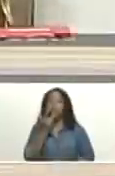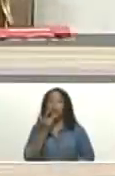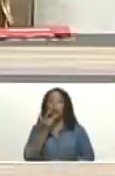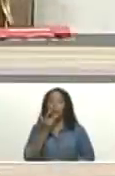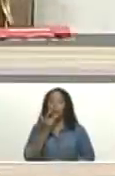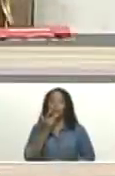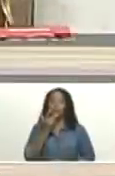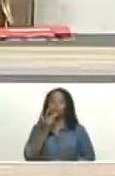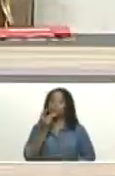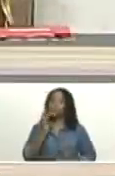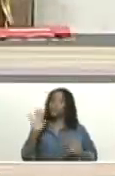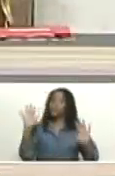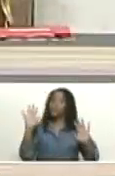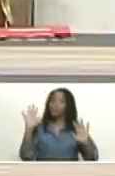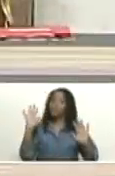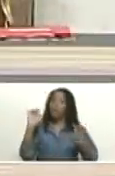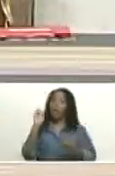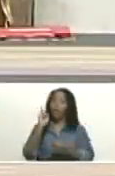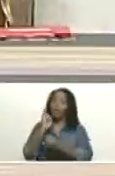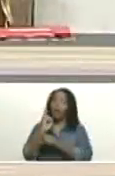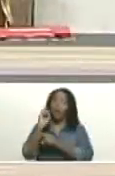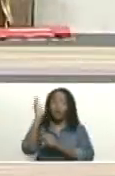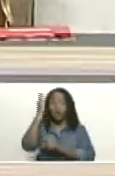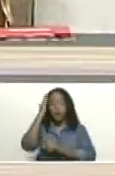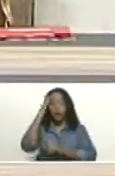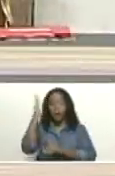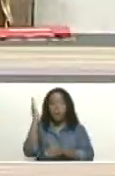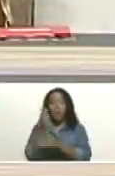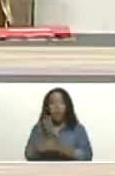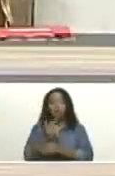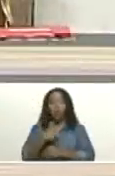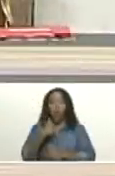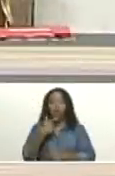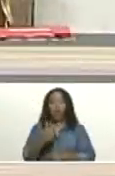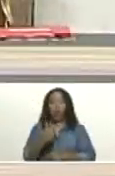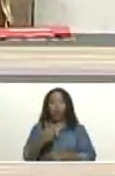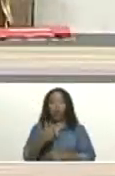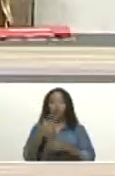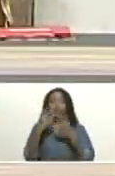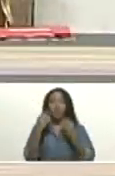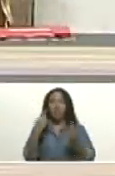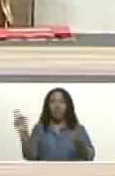a las consecuencias lo digo con la mayor indignación